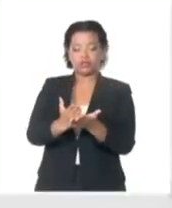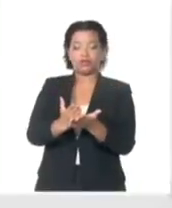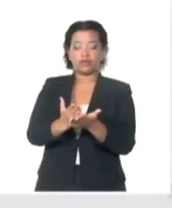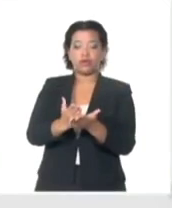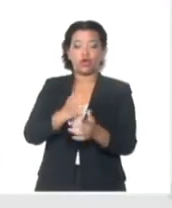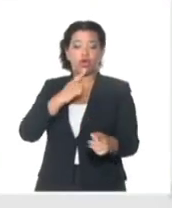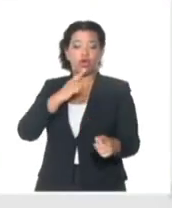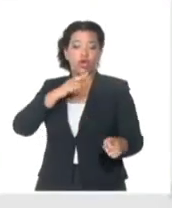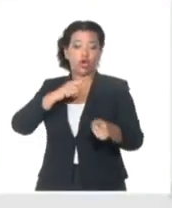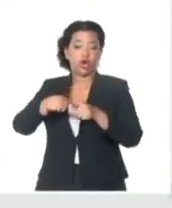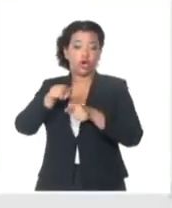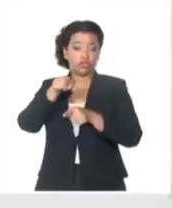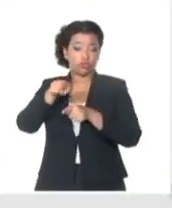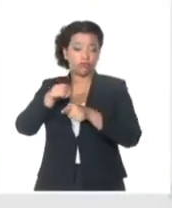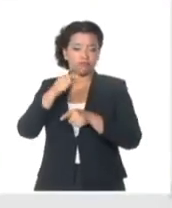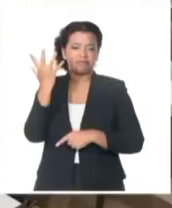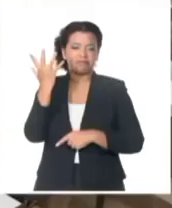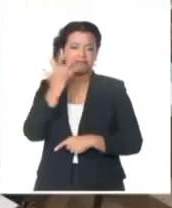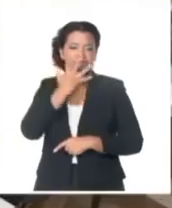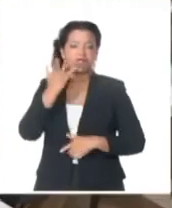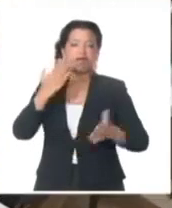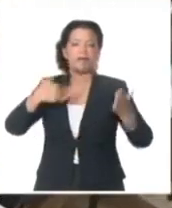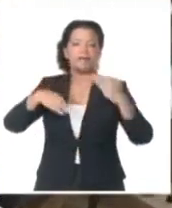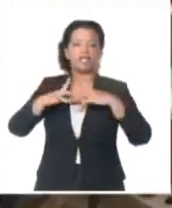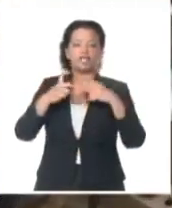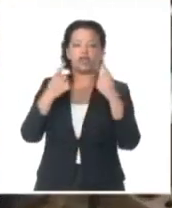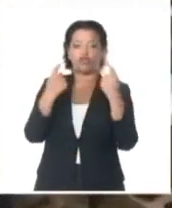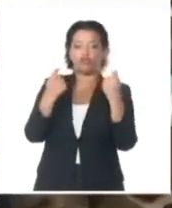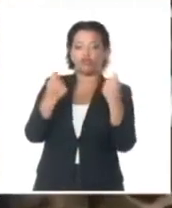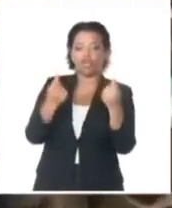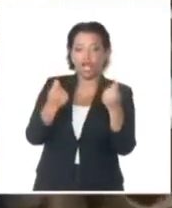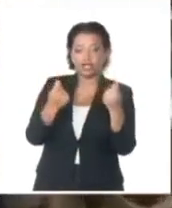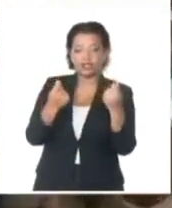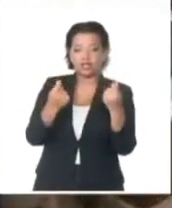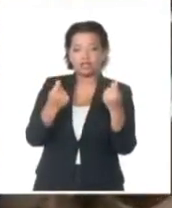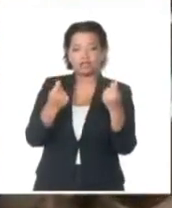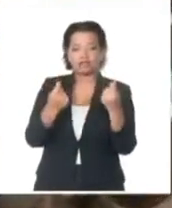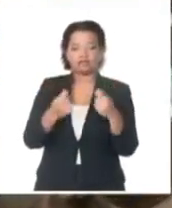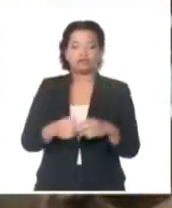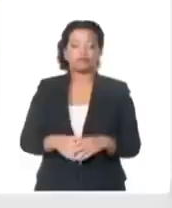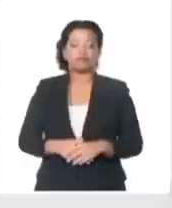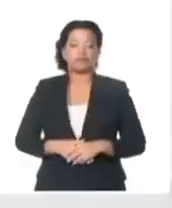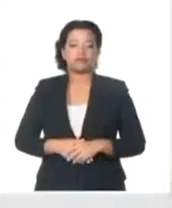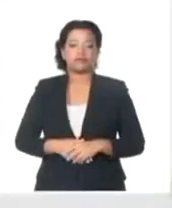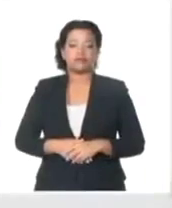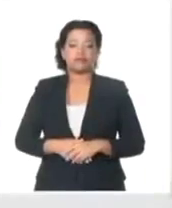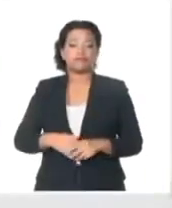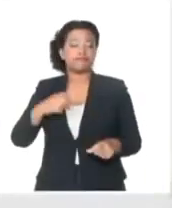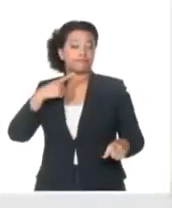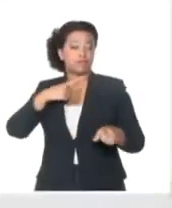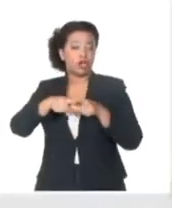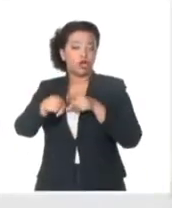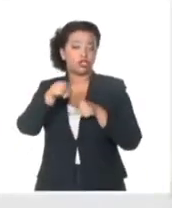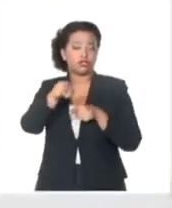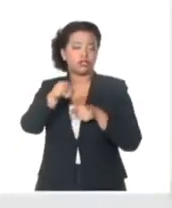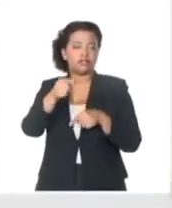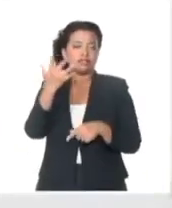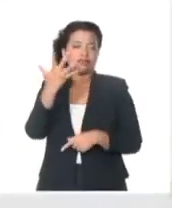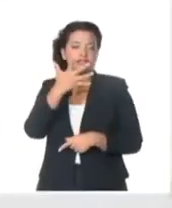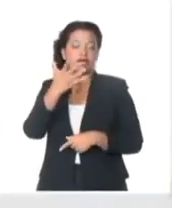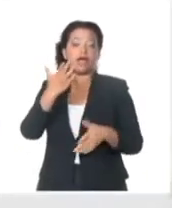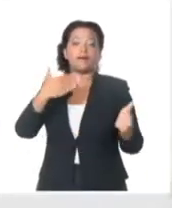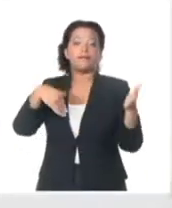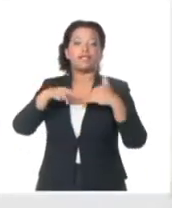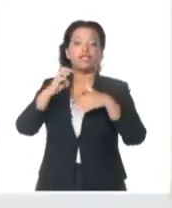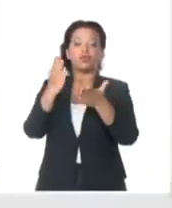Regueiro Ale, ministro de Finanzas y Precios. Walter Baluja García, ministro